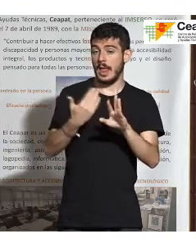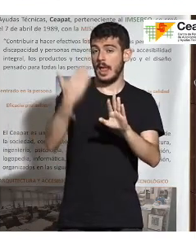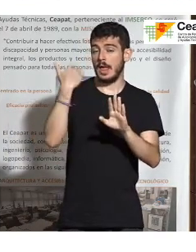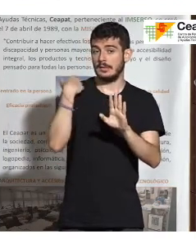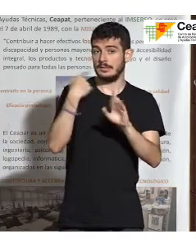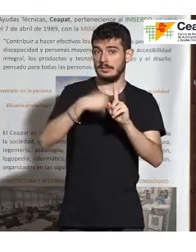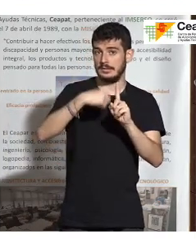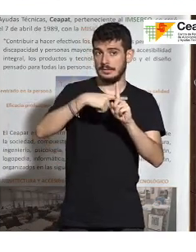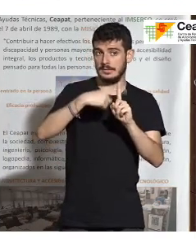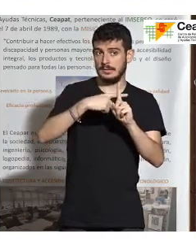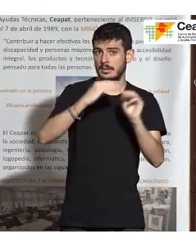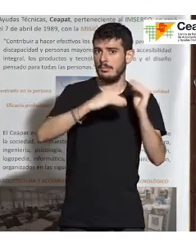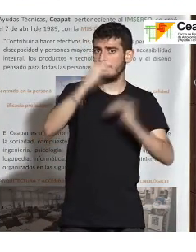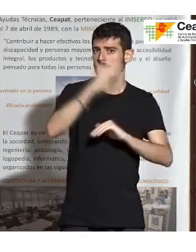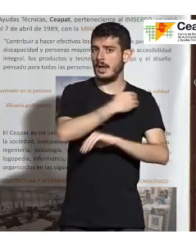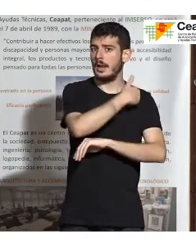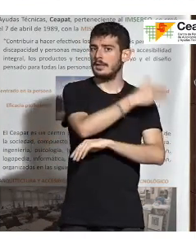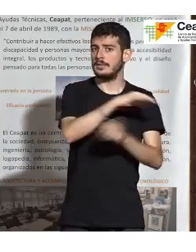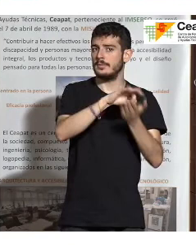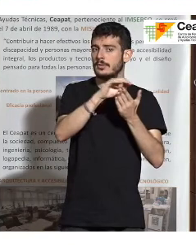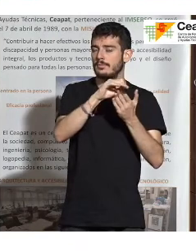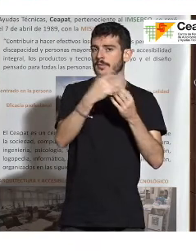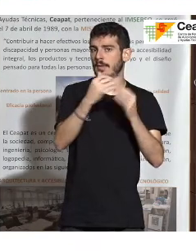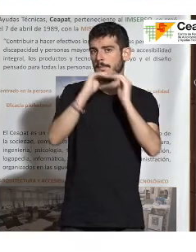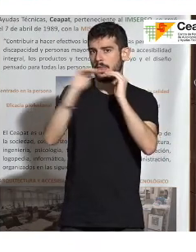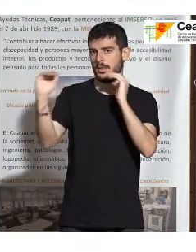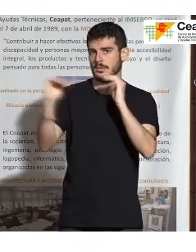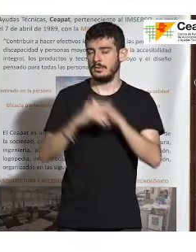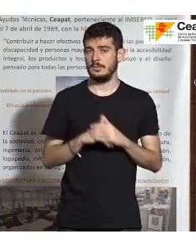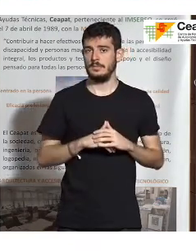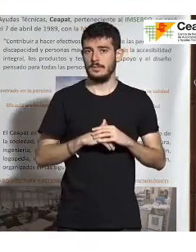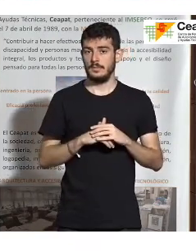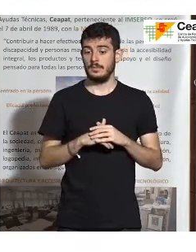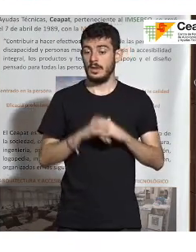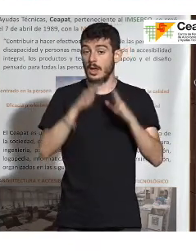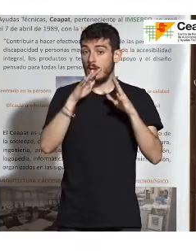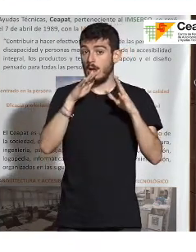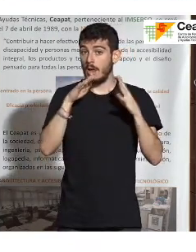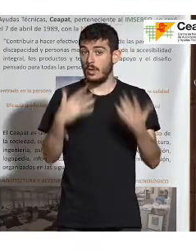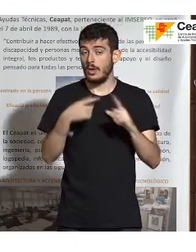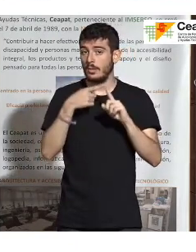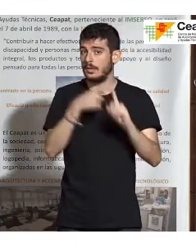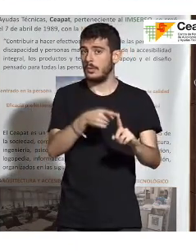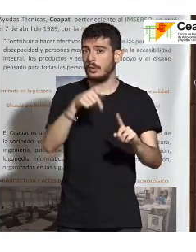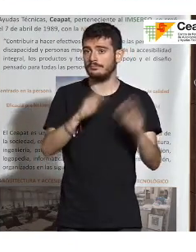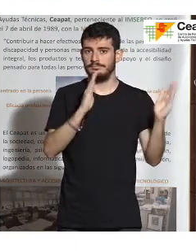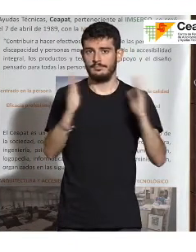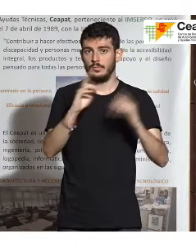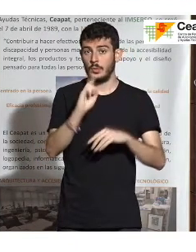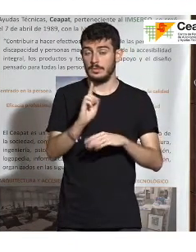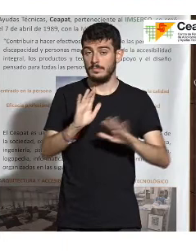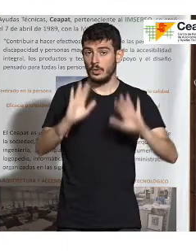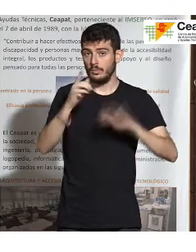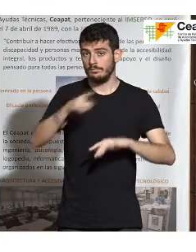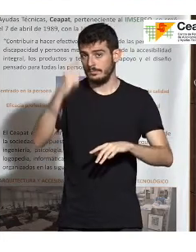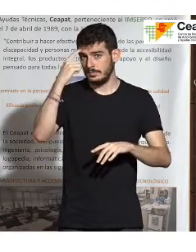de garantías del servicio se siga manteniendo. Entonces, no es el objetivo ahora de esta sesión compartir, pero que sepáis que